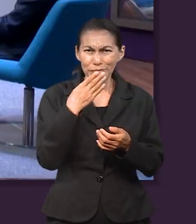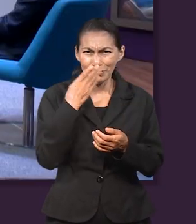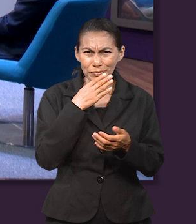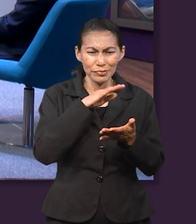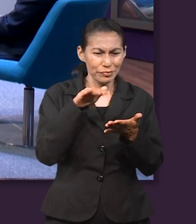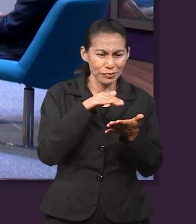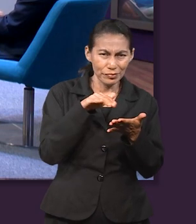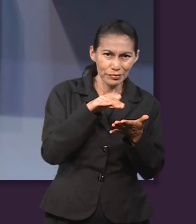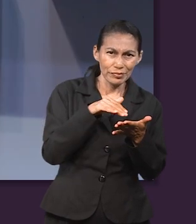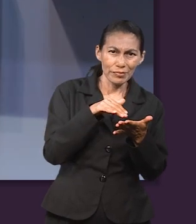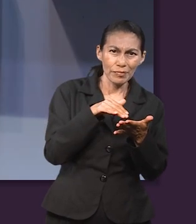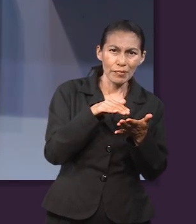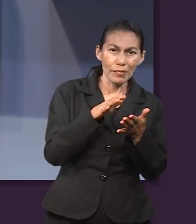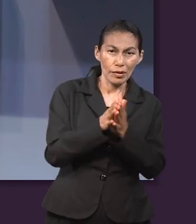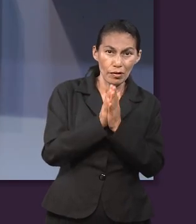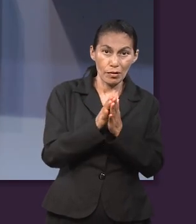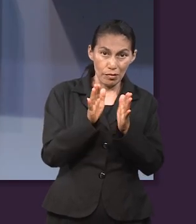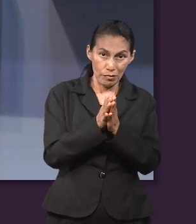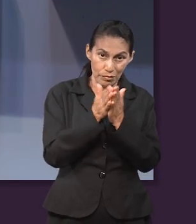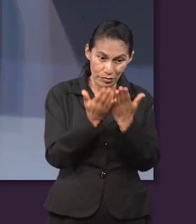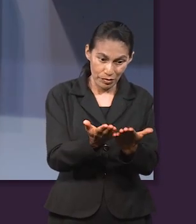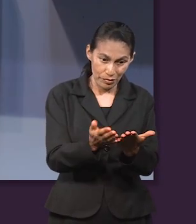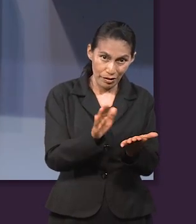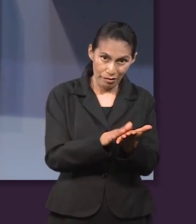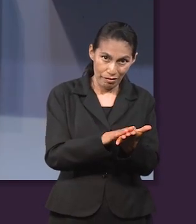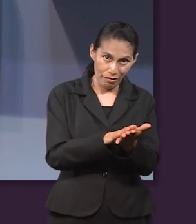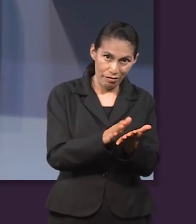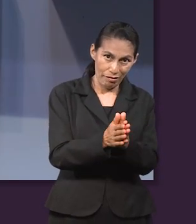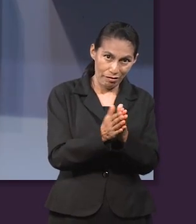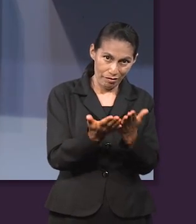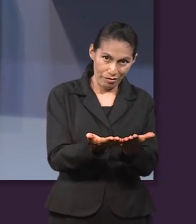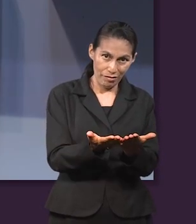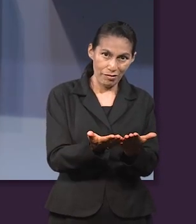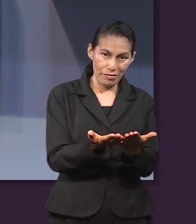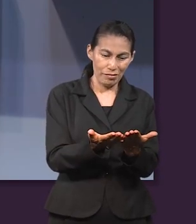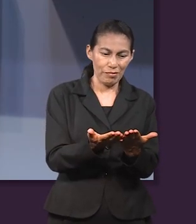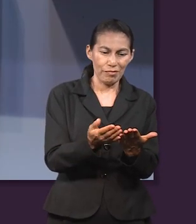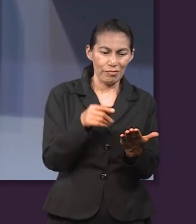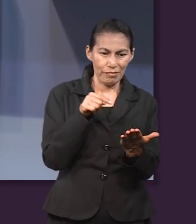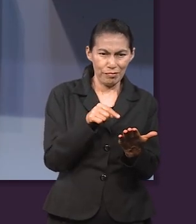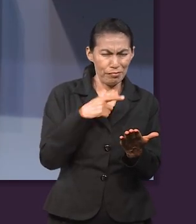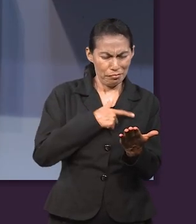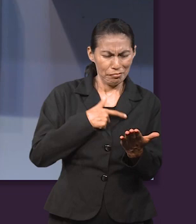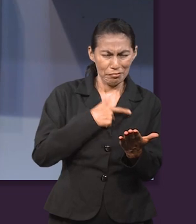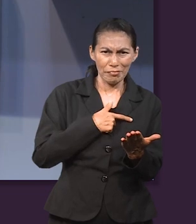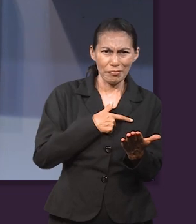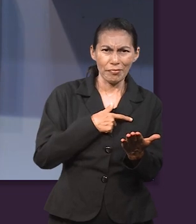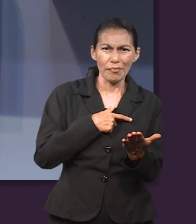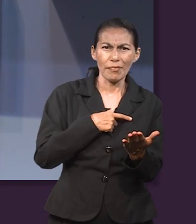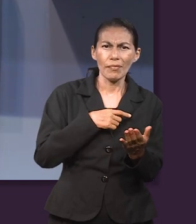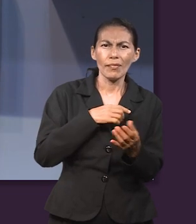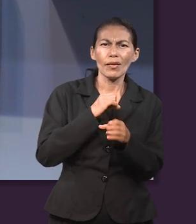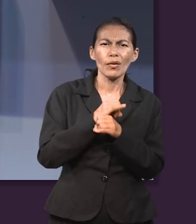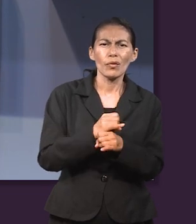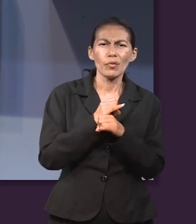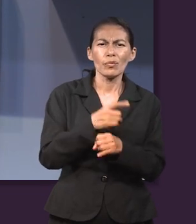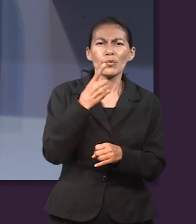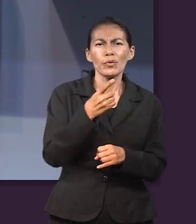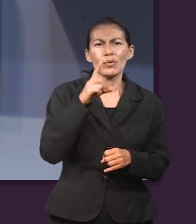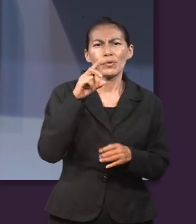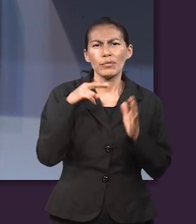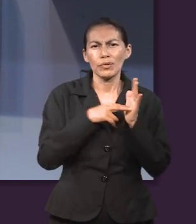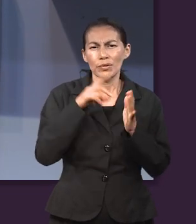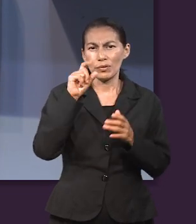invitamos a ustedes también ahí que nos están sintonizando y acompañando, que busquen en su Biblia, de preferencia la física, que a mí es la que más me gusta.